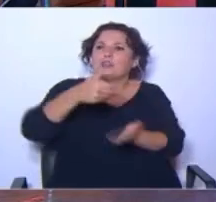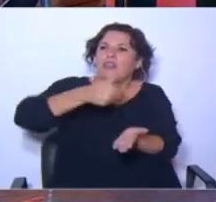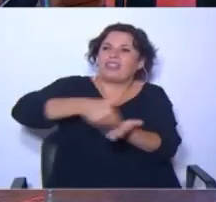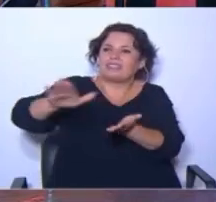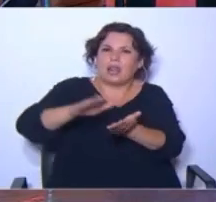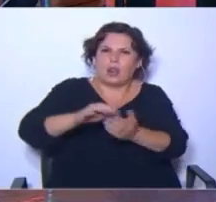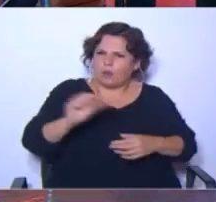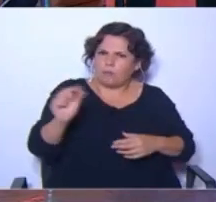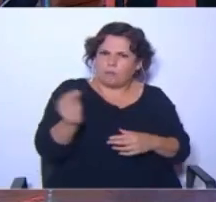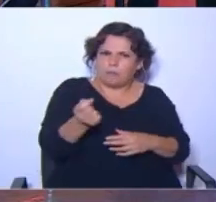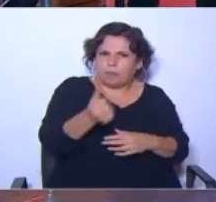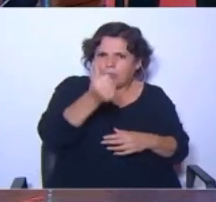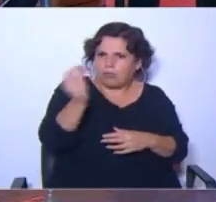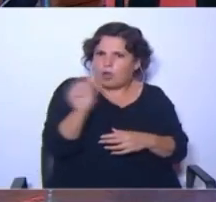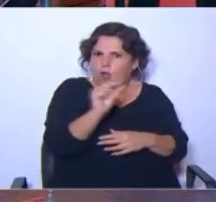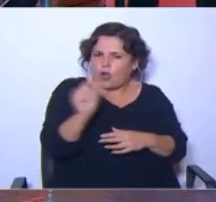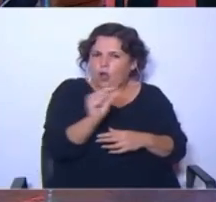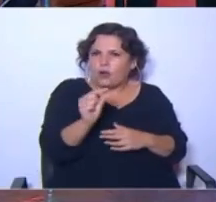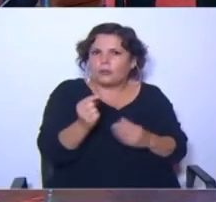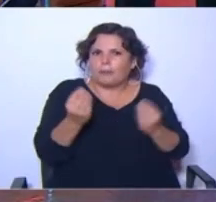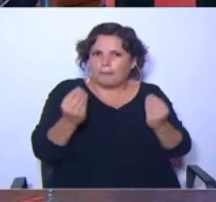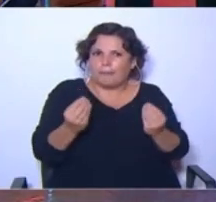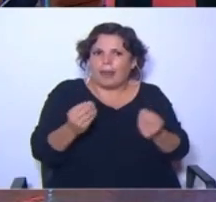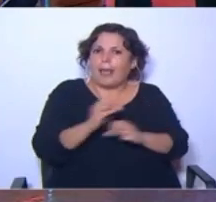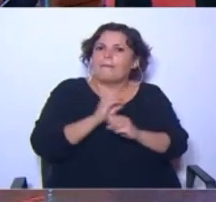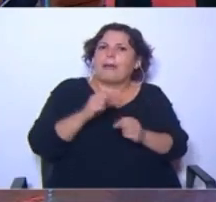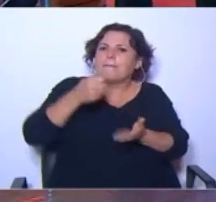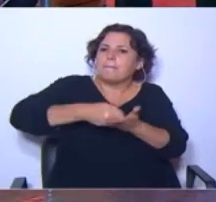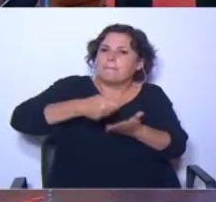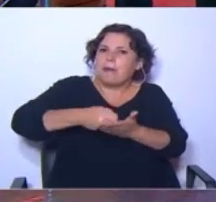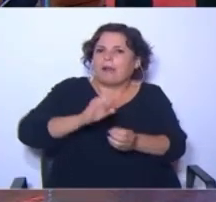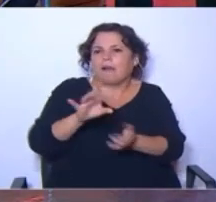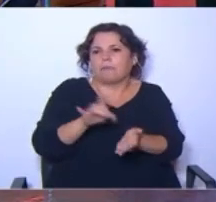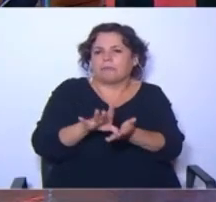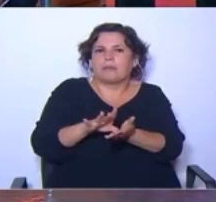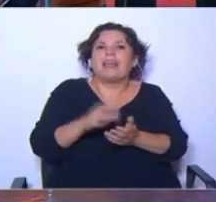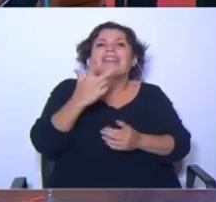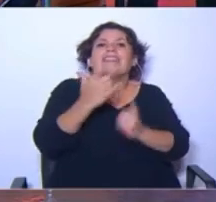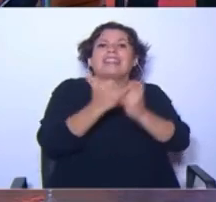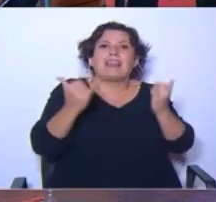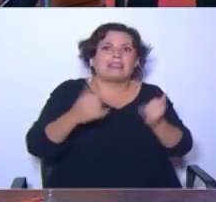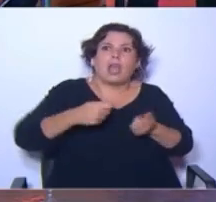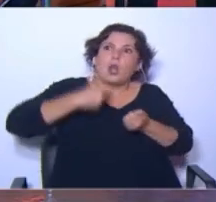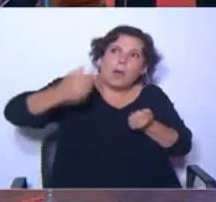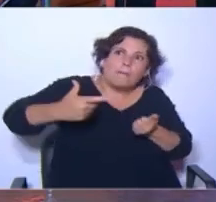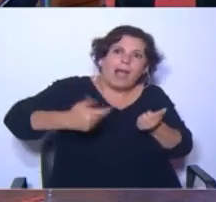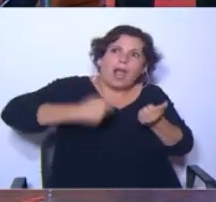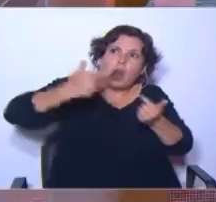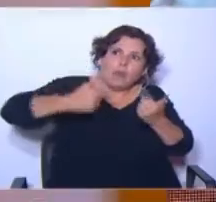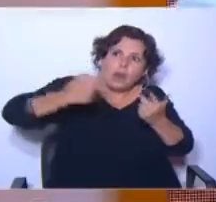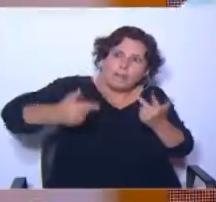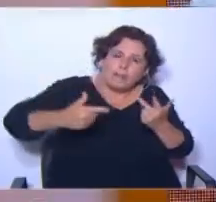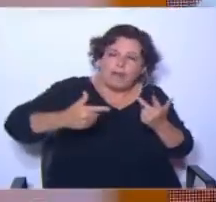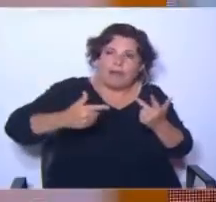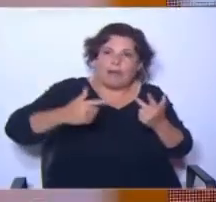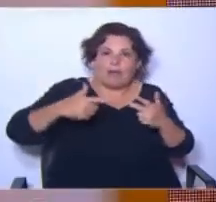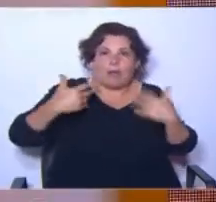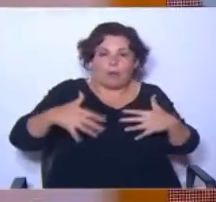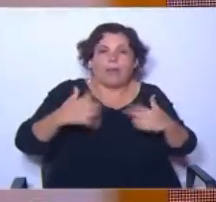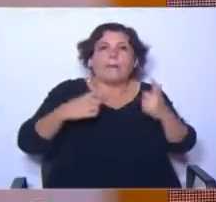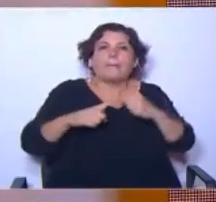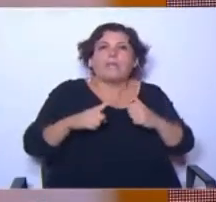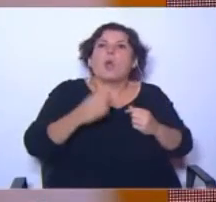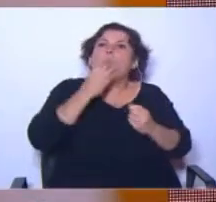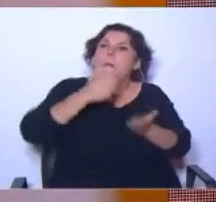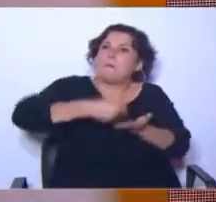brevísimo. Brevísimo para el mal pagador, que es el que tiene apenas tres días de atraso, pero también muy breve para el